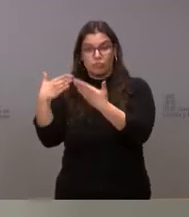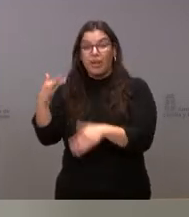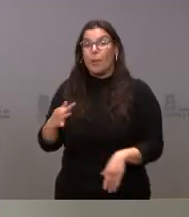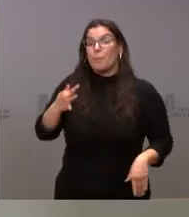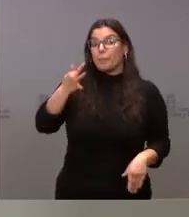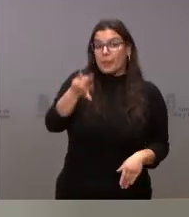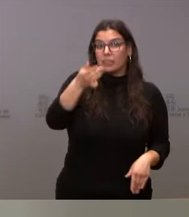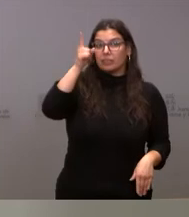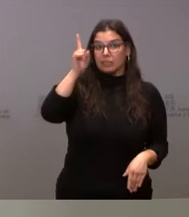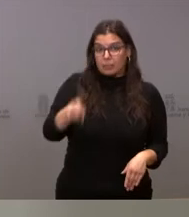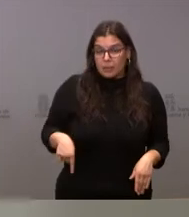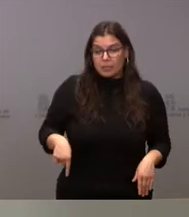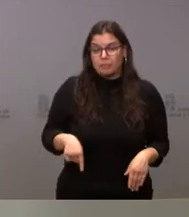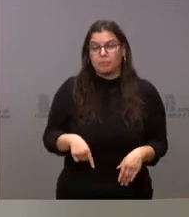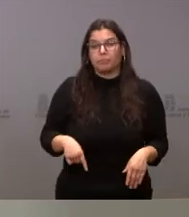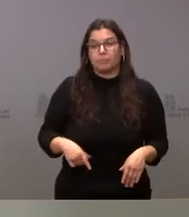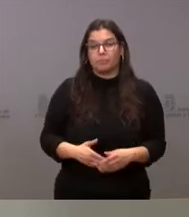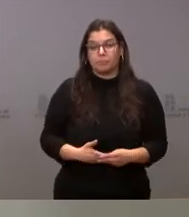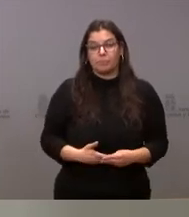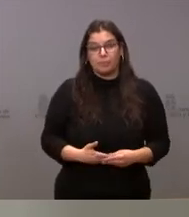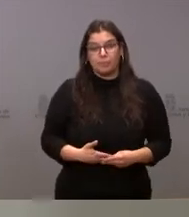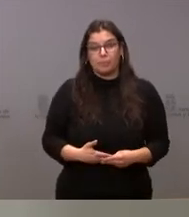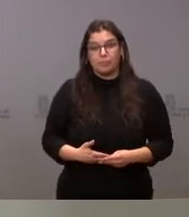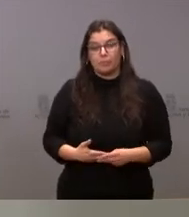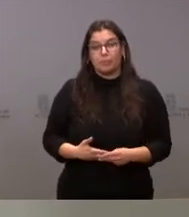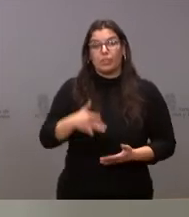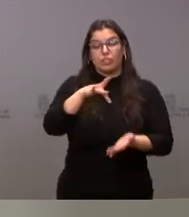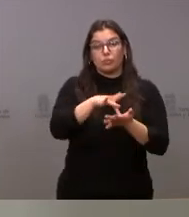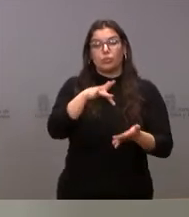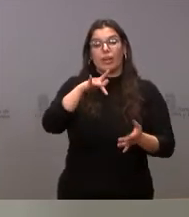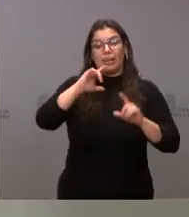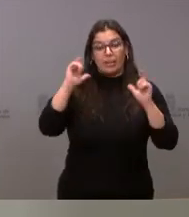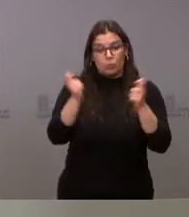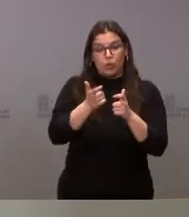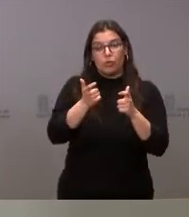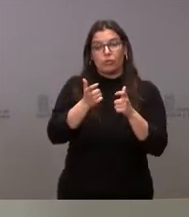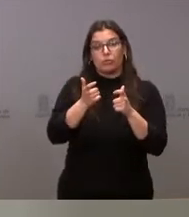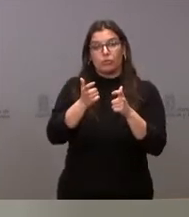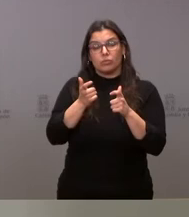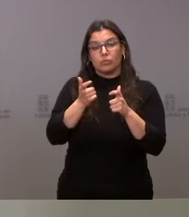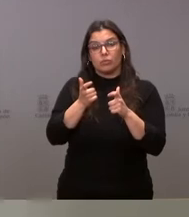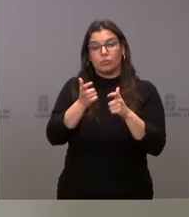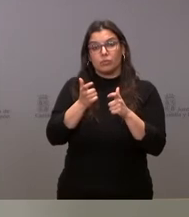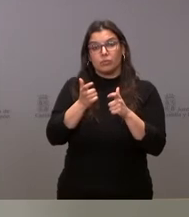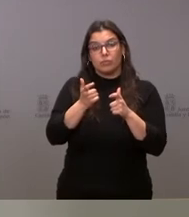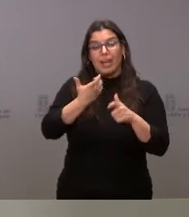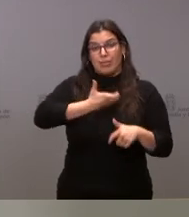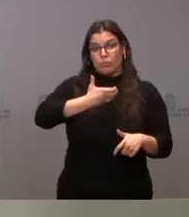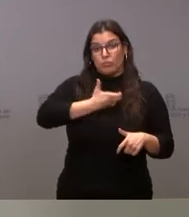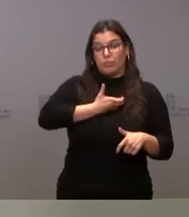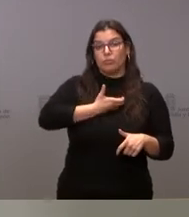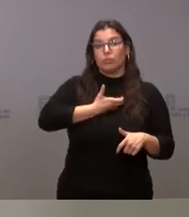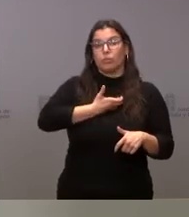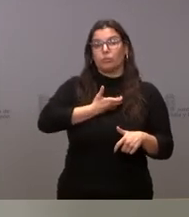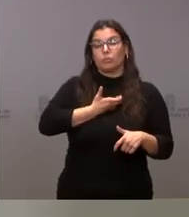en España, por parte del presidente de la Junta de Castilla y León, ha habido una reunión con las corporaciones locales, con los